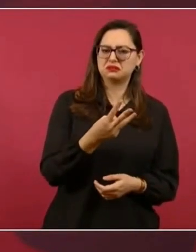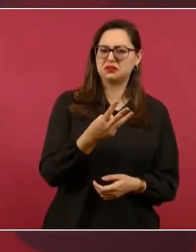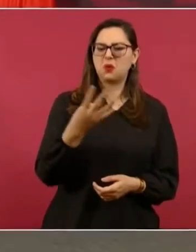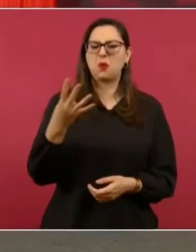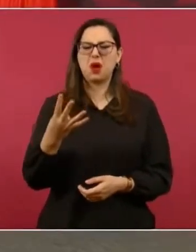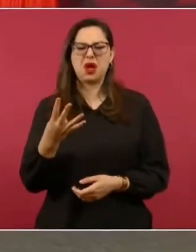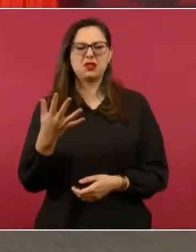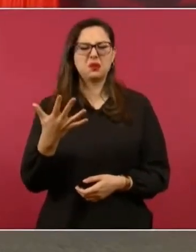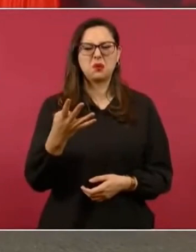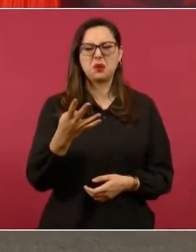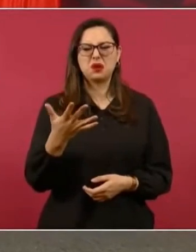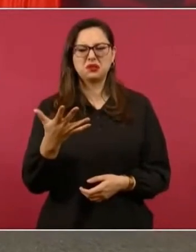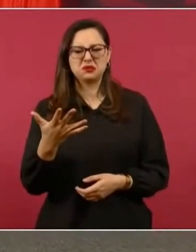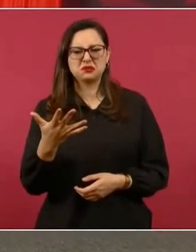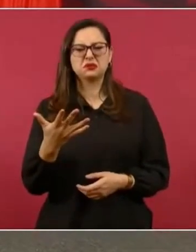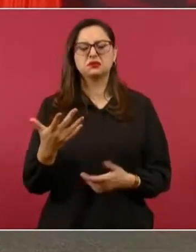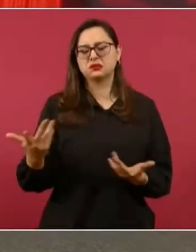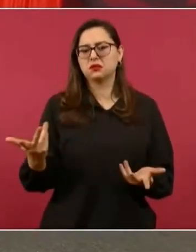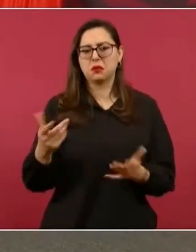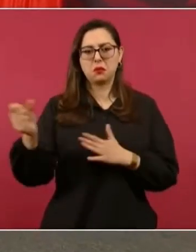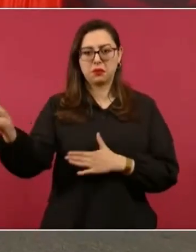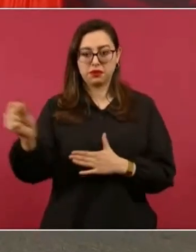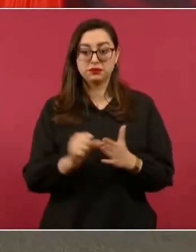porque se cuentan los días hábiles.